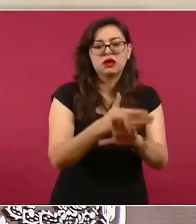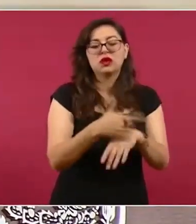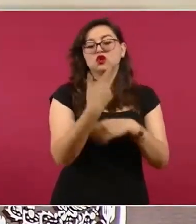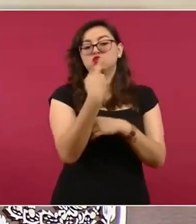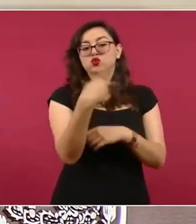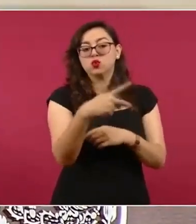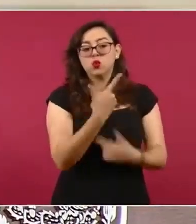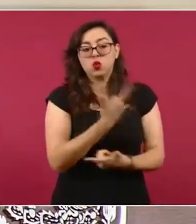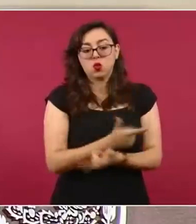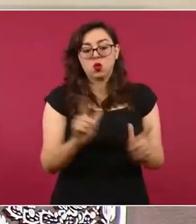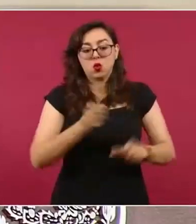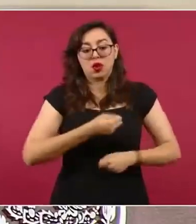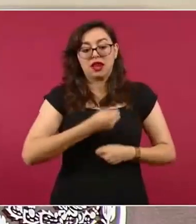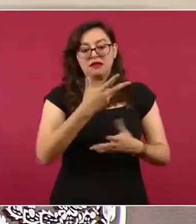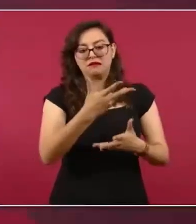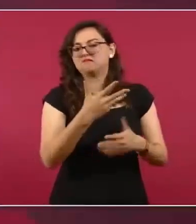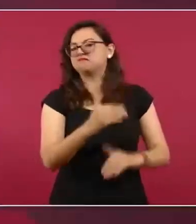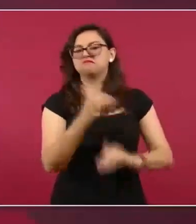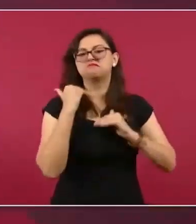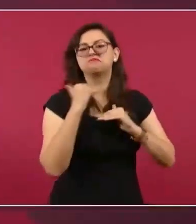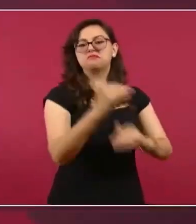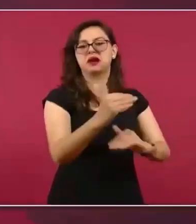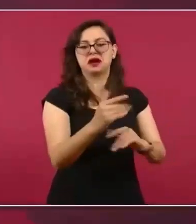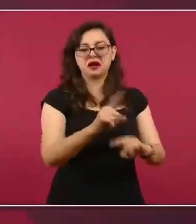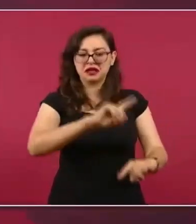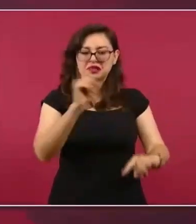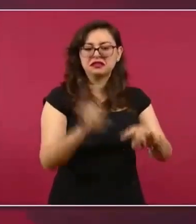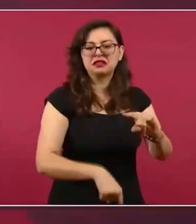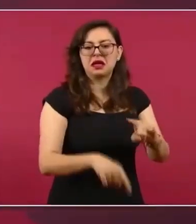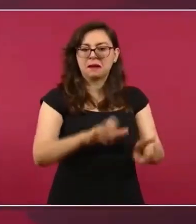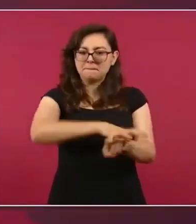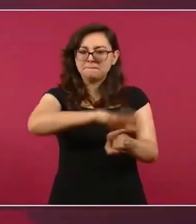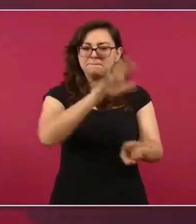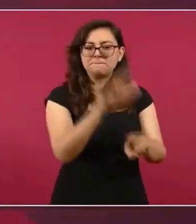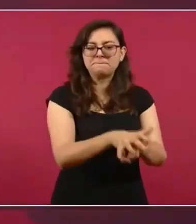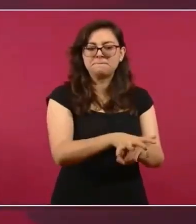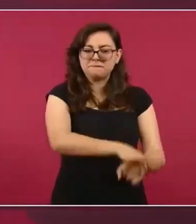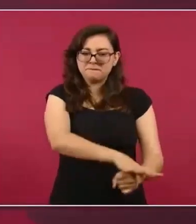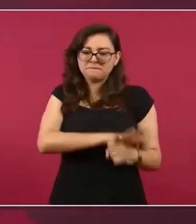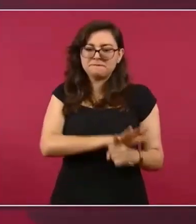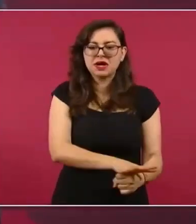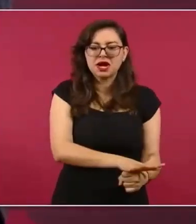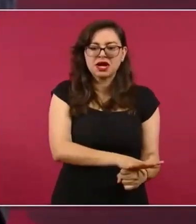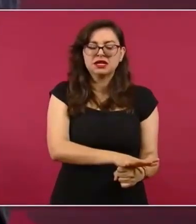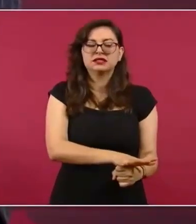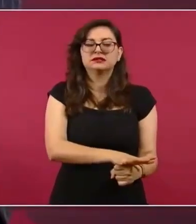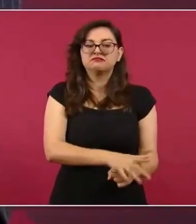amenazar, intimidar, reprimir